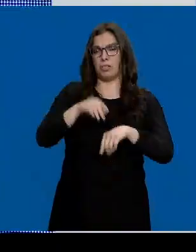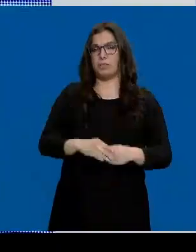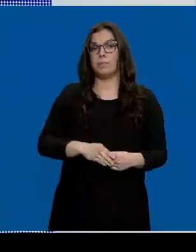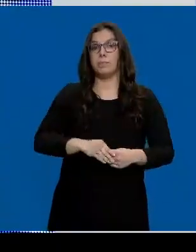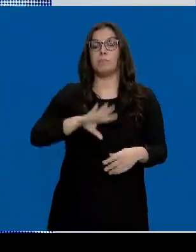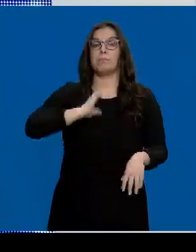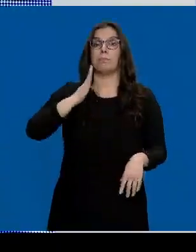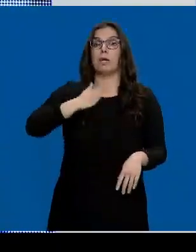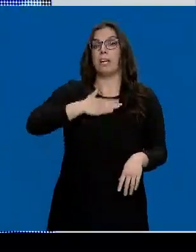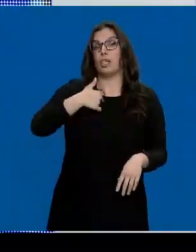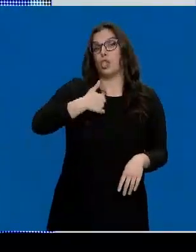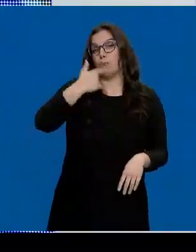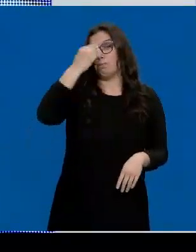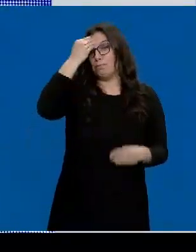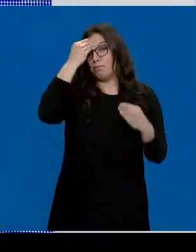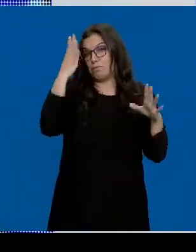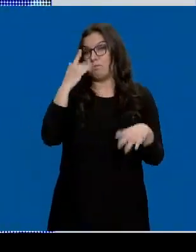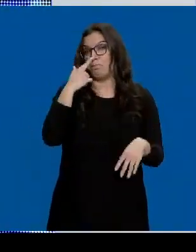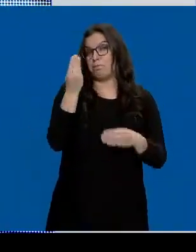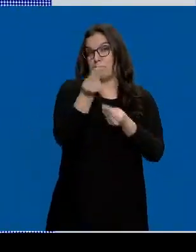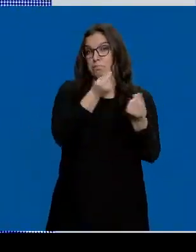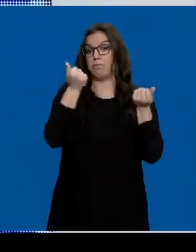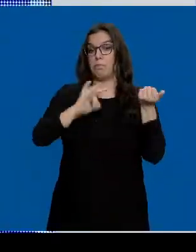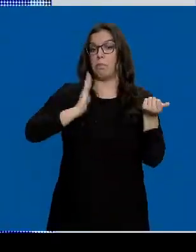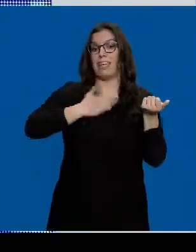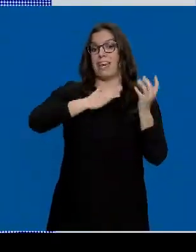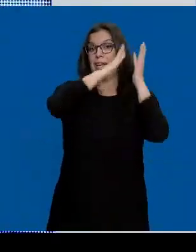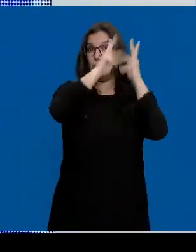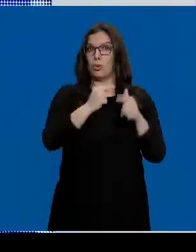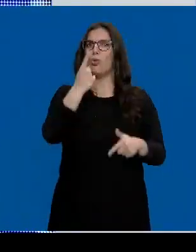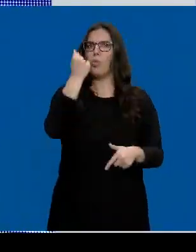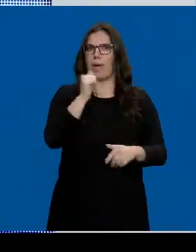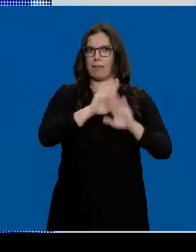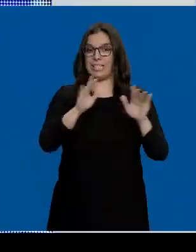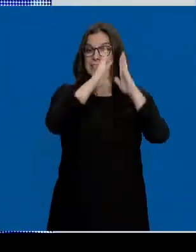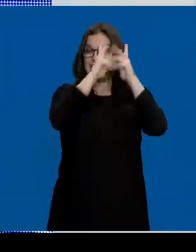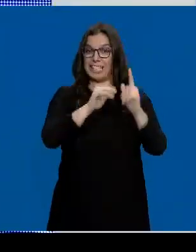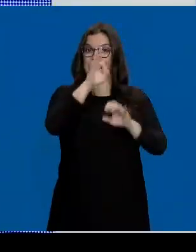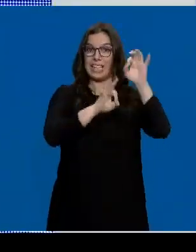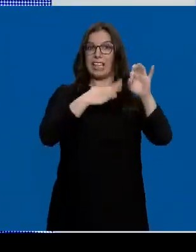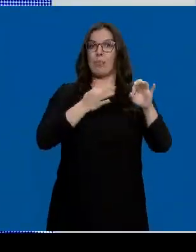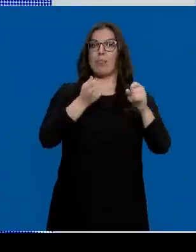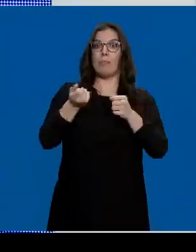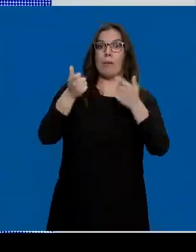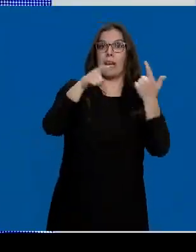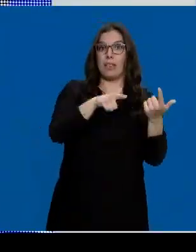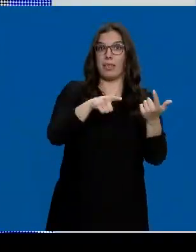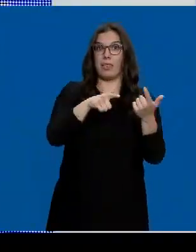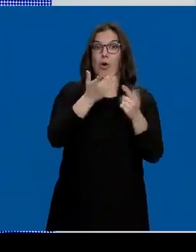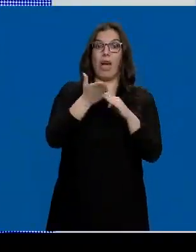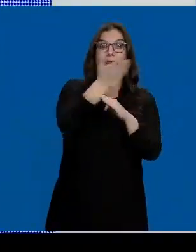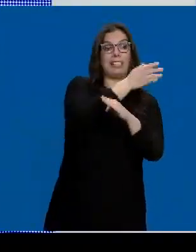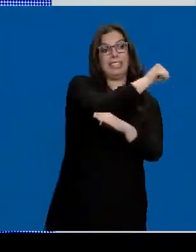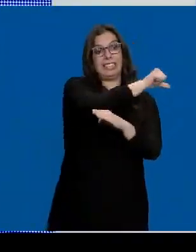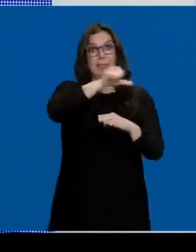Mañana, yo sospecho que la incidencia solo de mañana, solo del día de mañana, puede ser similar a la de toda la semana,